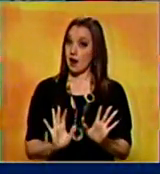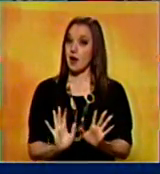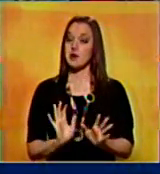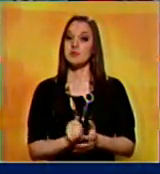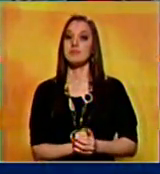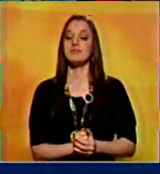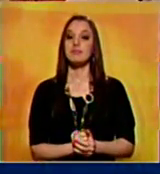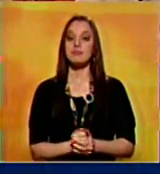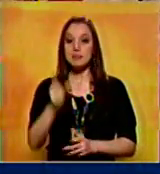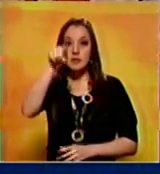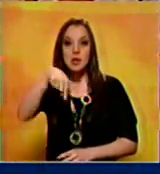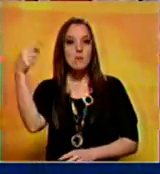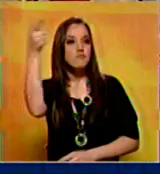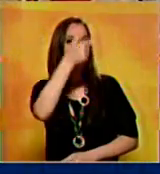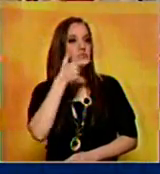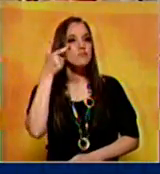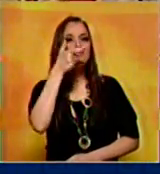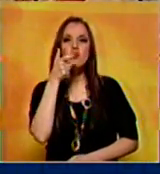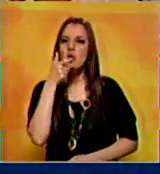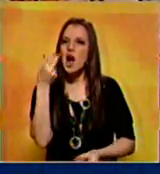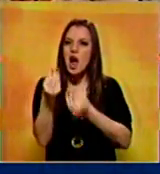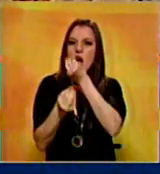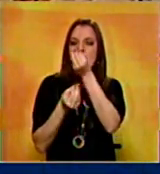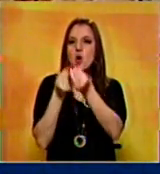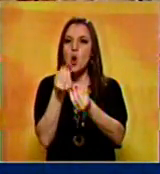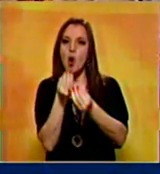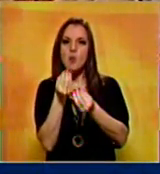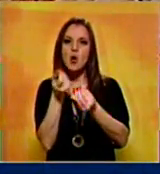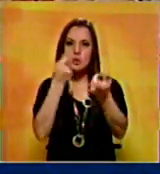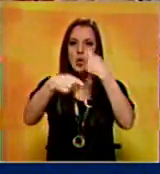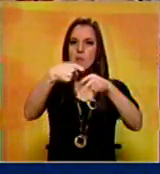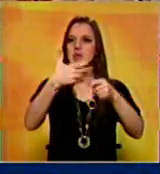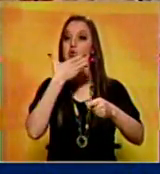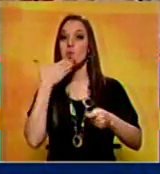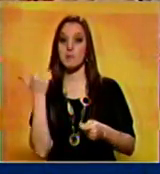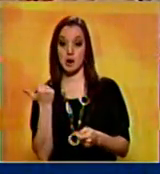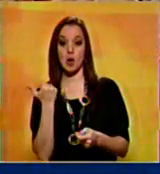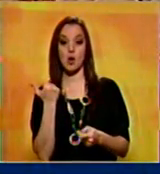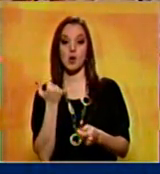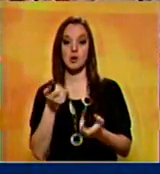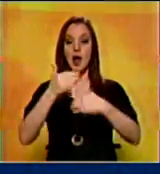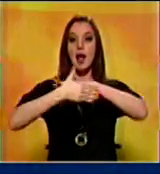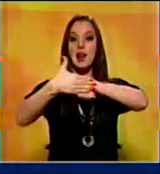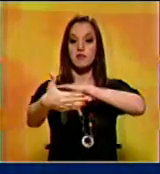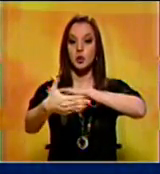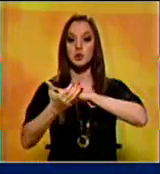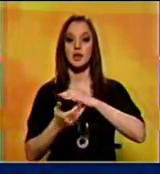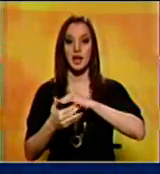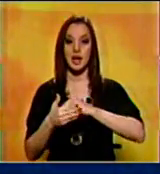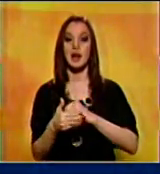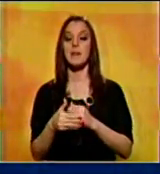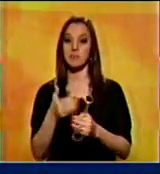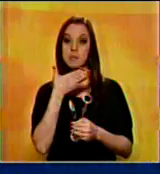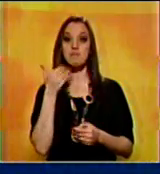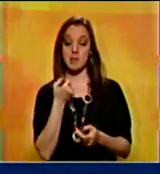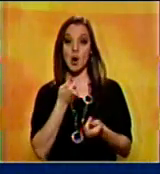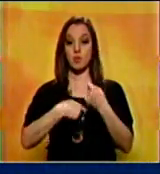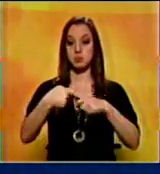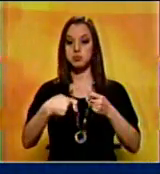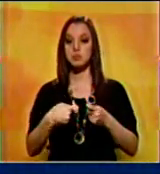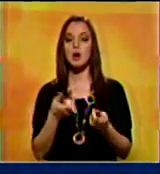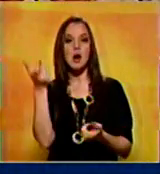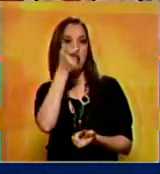tratar de buscar la forma de mejorar el comercio, que en la medida en que ese comercio se mejore, encontrar los